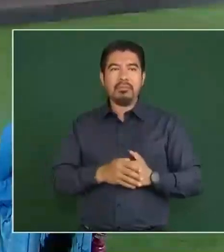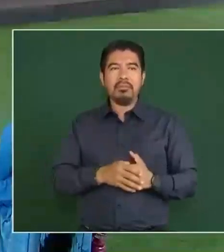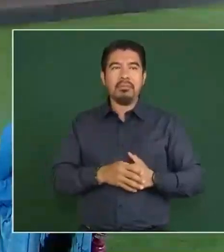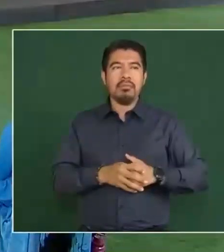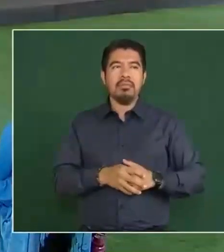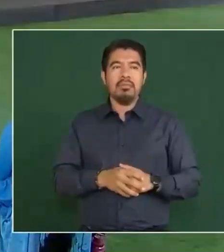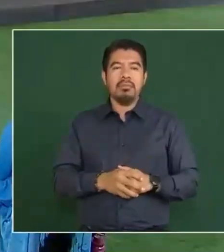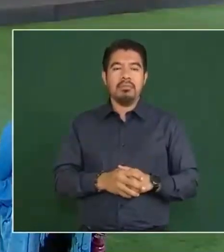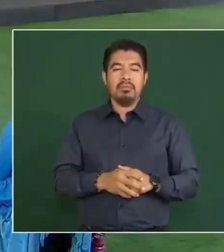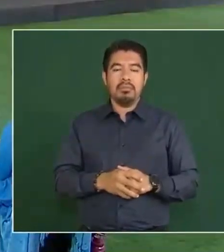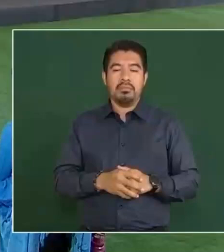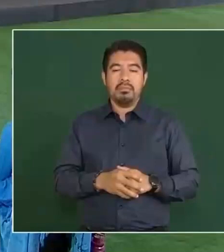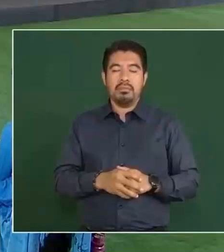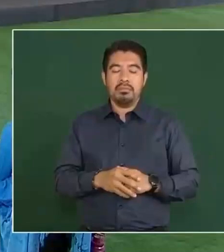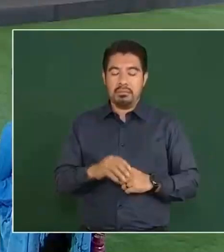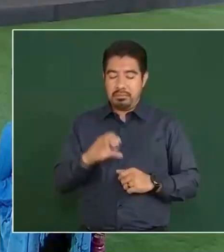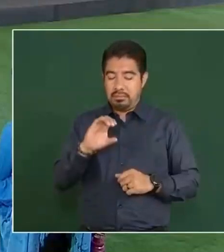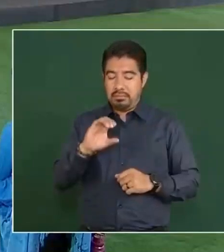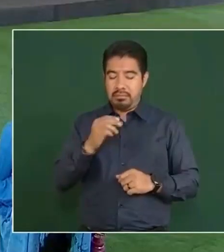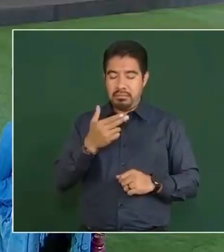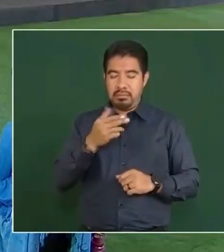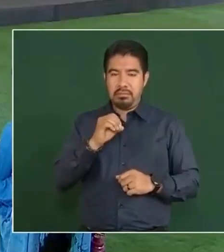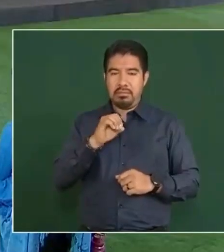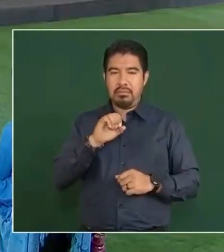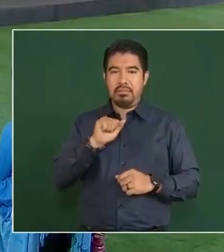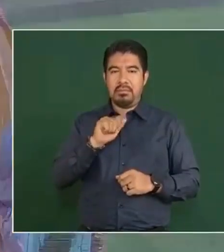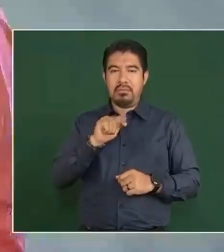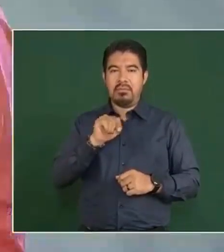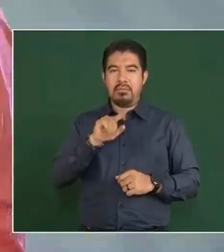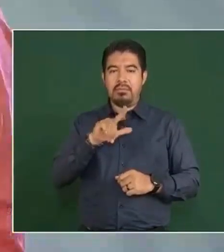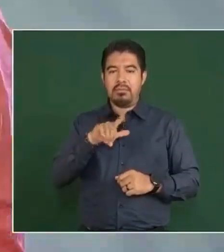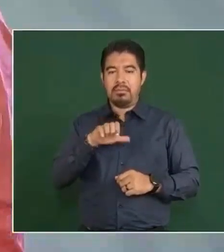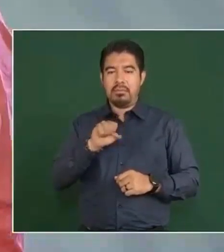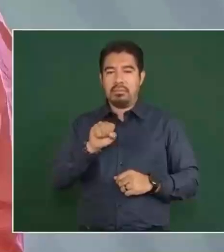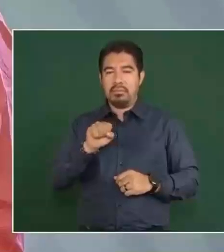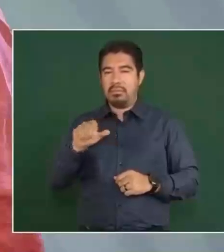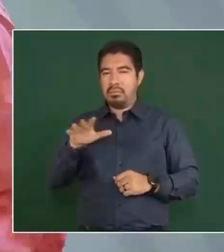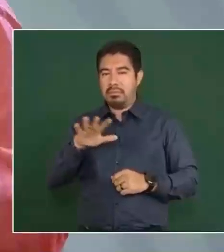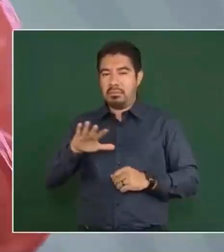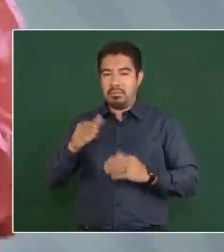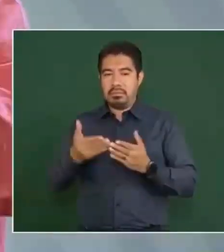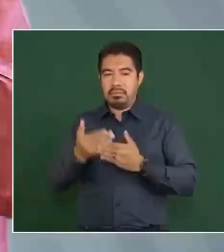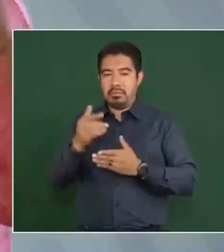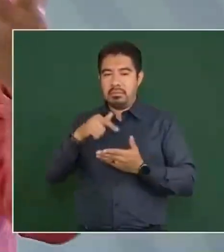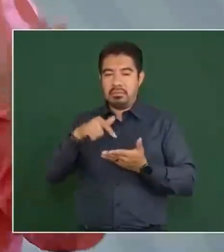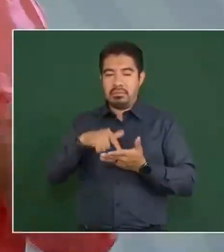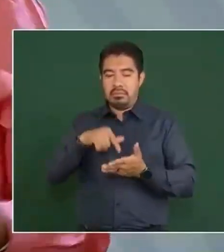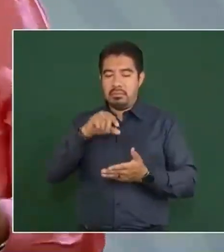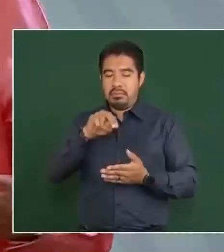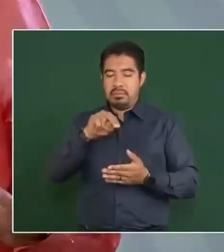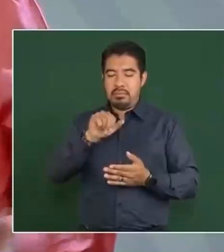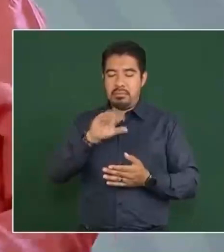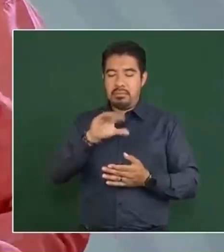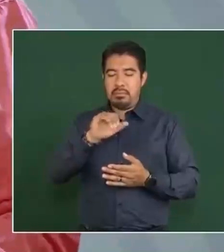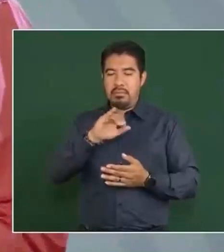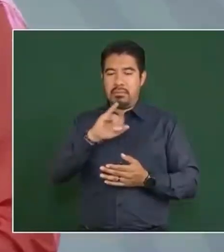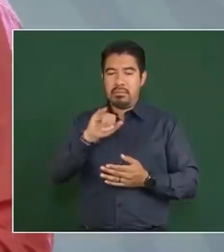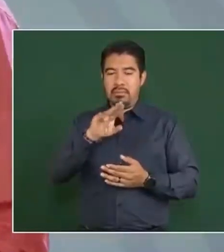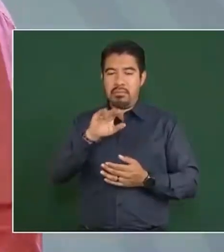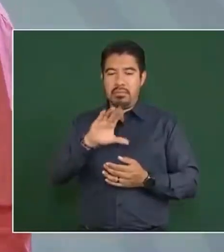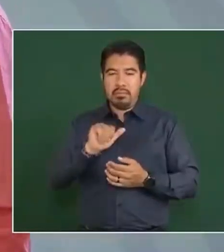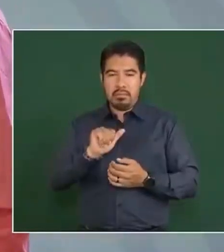Los chontales de Nacajuca y mucha gente de Villahermosa